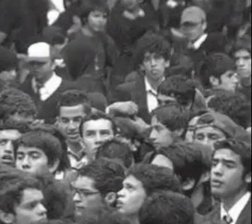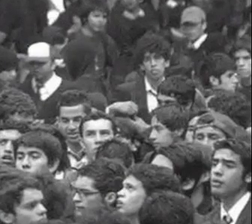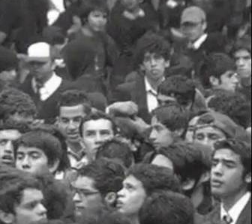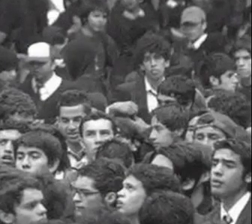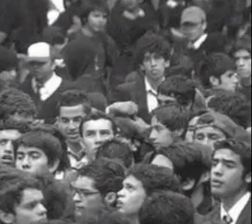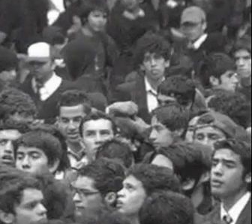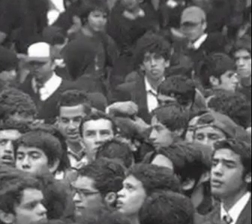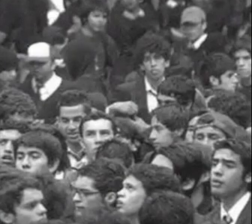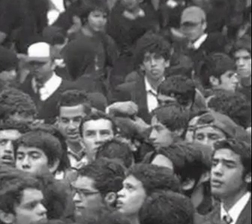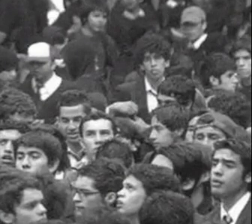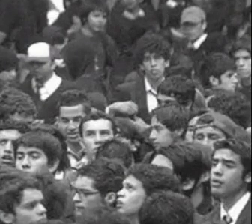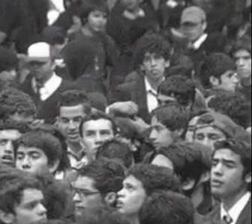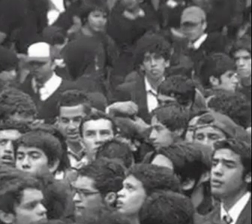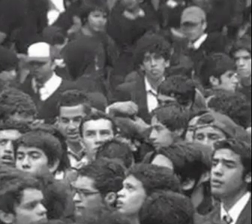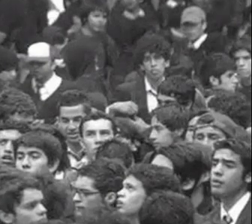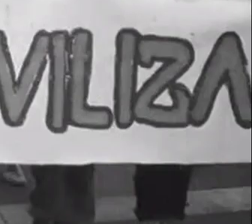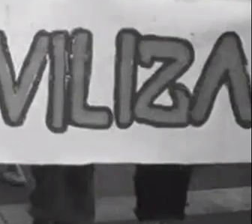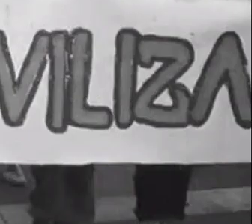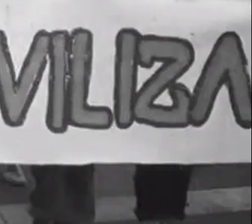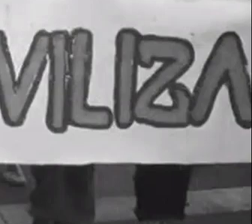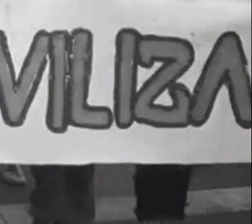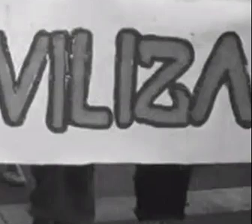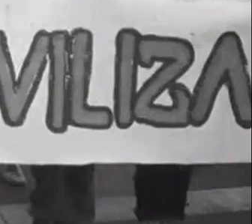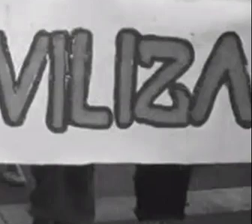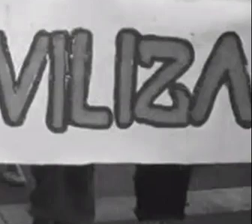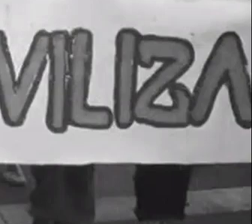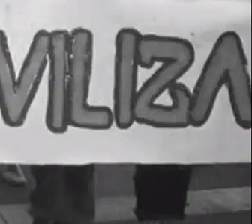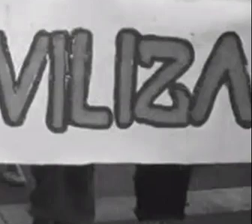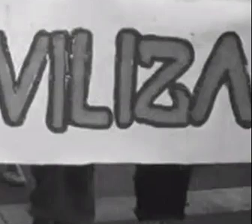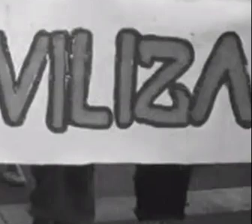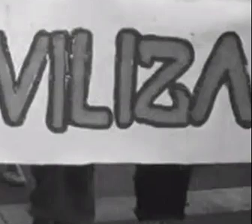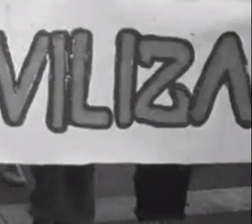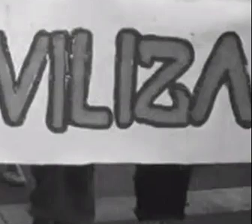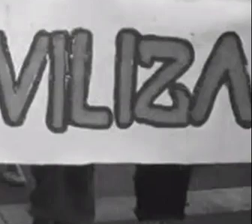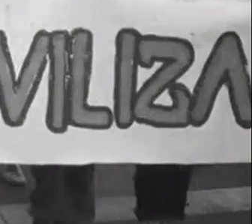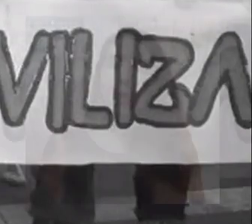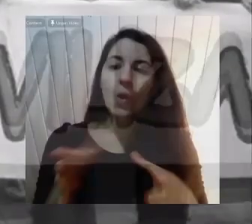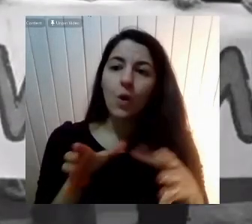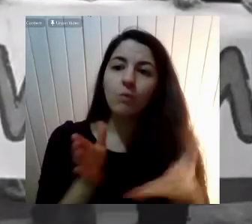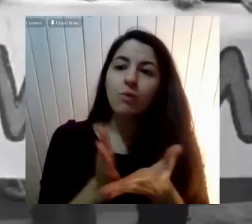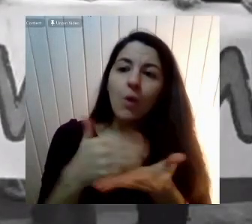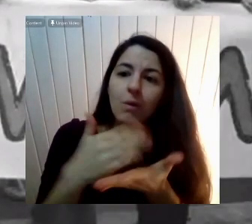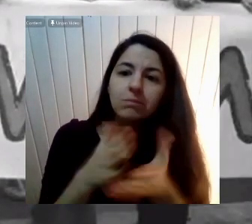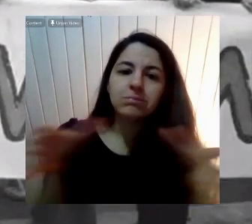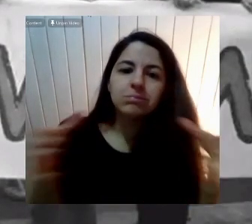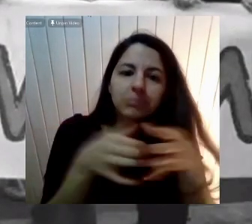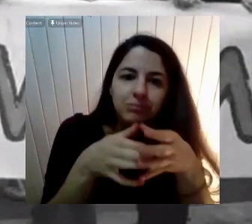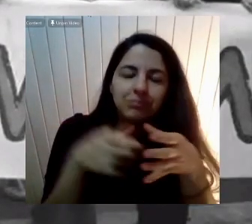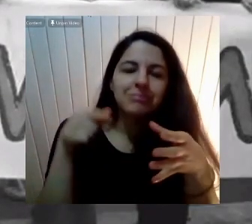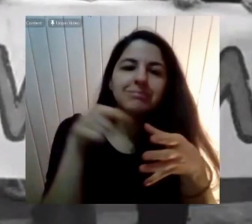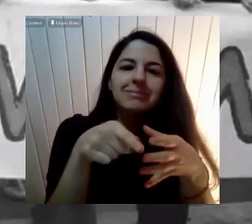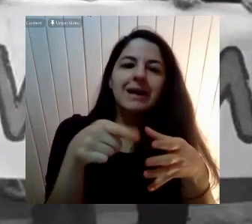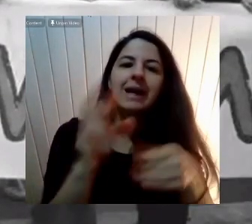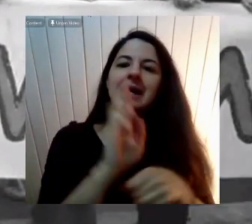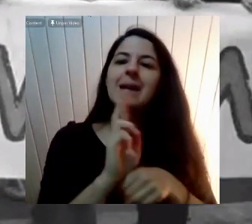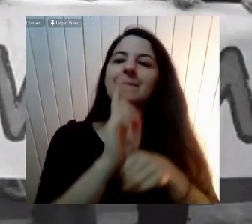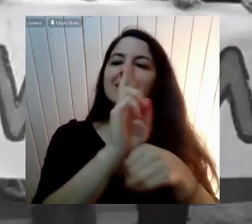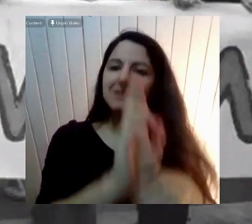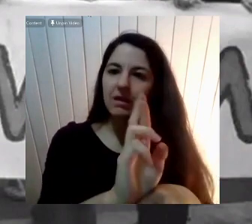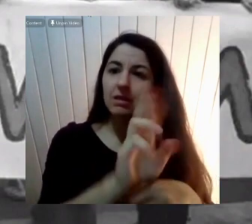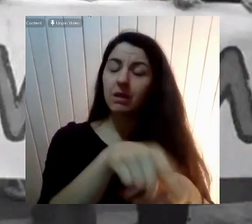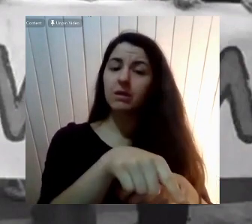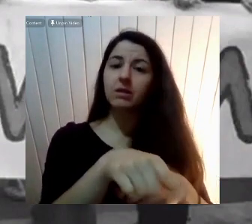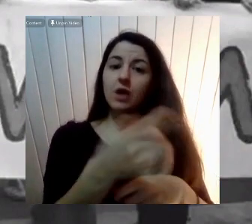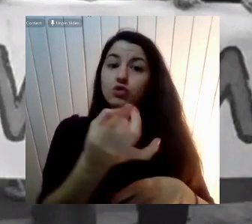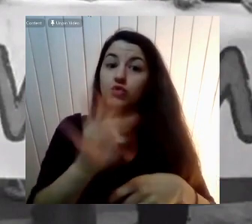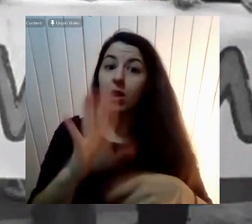desmunicipalización Que ocurrió En dictadura Se organizaron Tuvieron vocerías En esa vocería No había solo estudiantes Sino que también